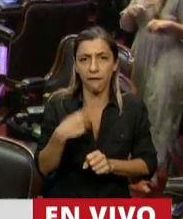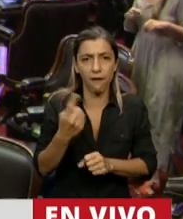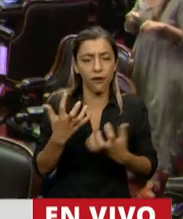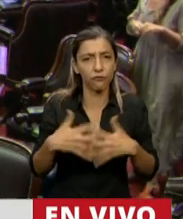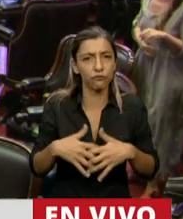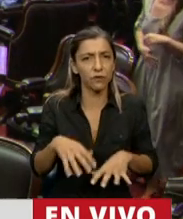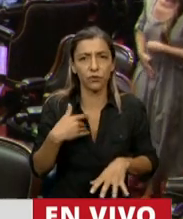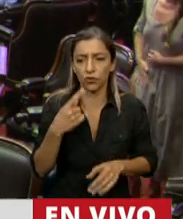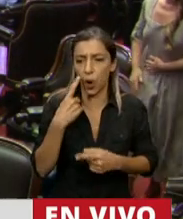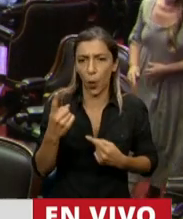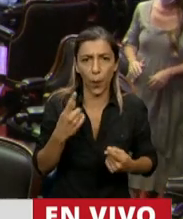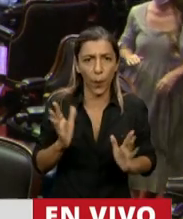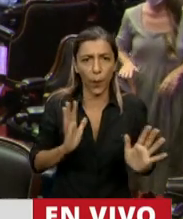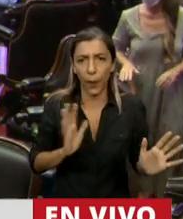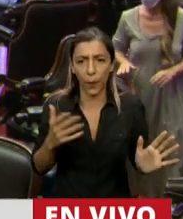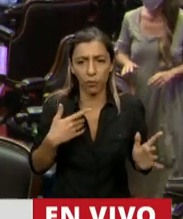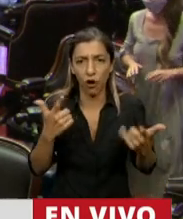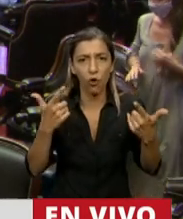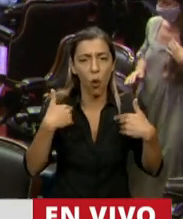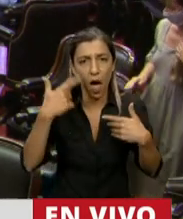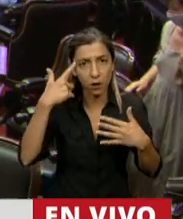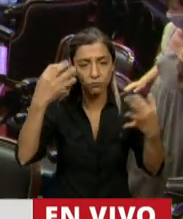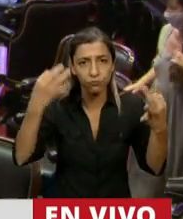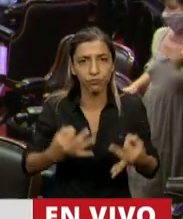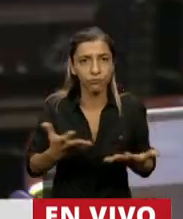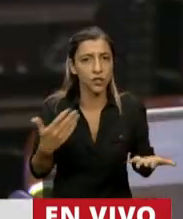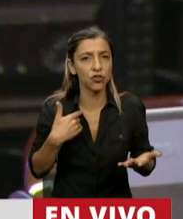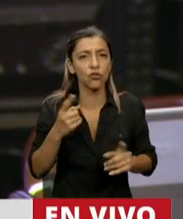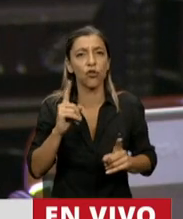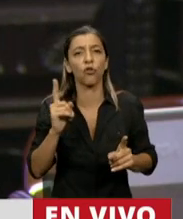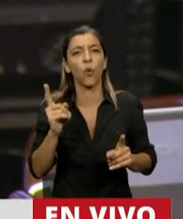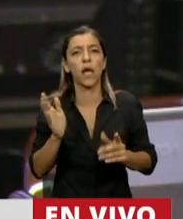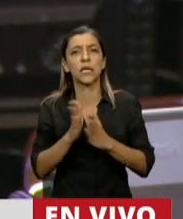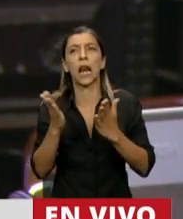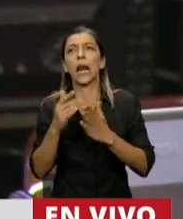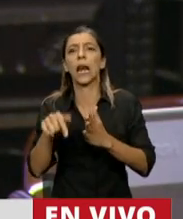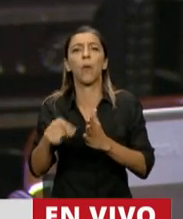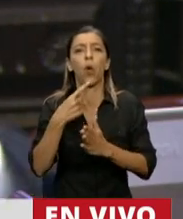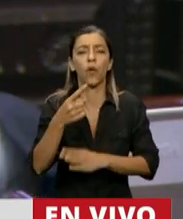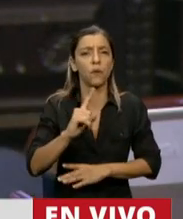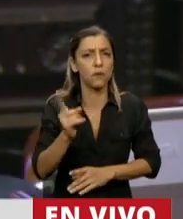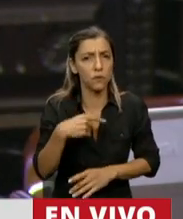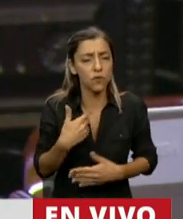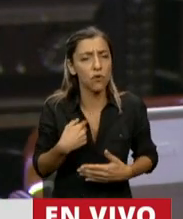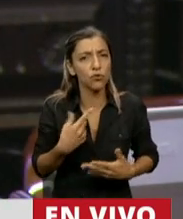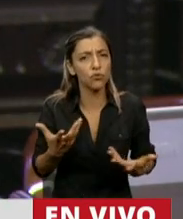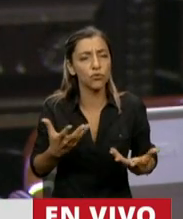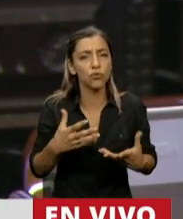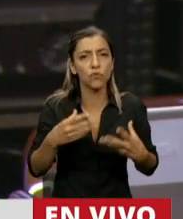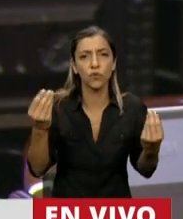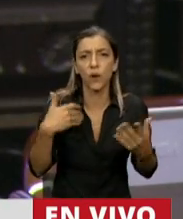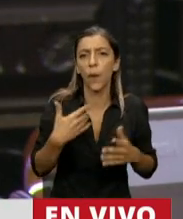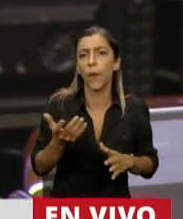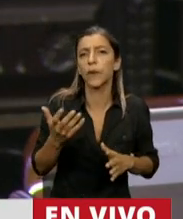que uno nota, y evidentemente, y no lo hablo desde un libro porque la verdad me tocó ser intendente, porque a veces también te dicen, te tiran los